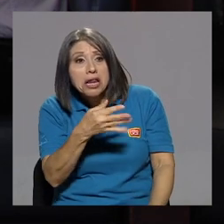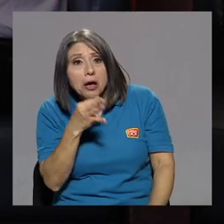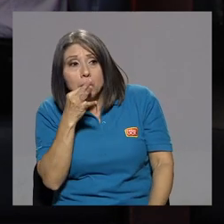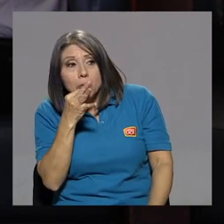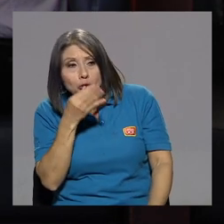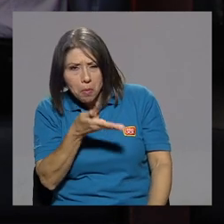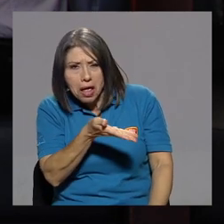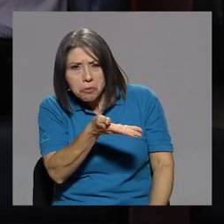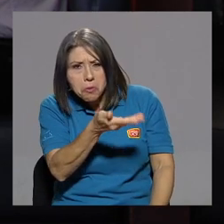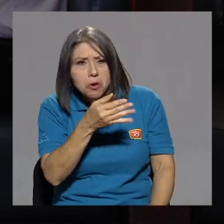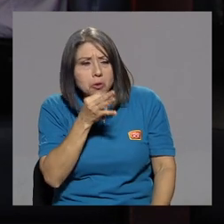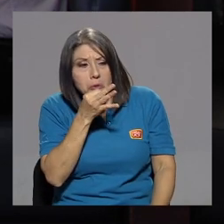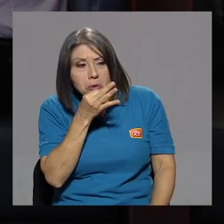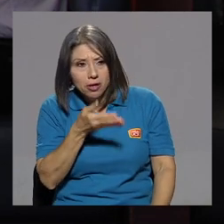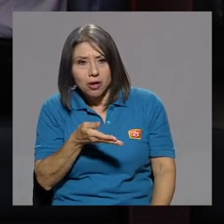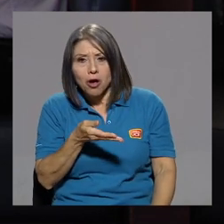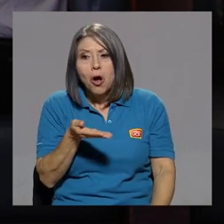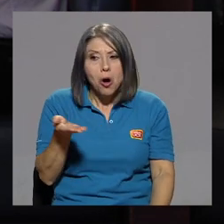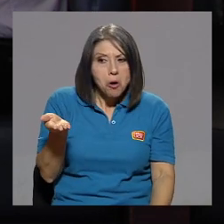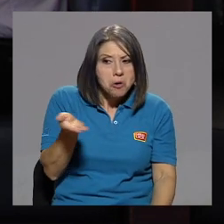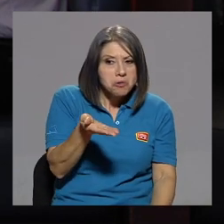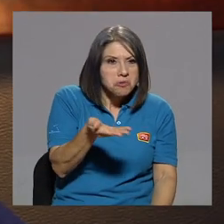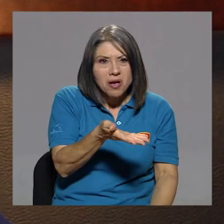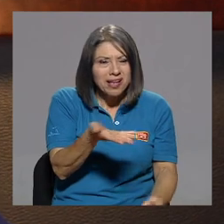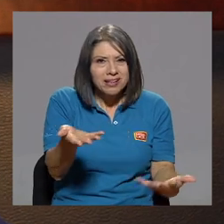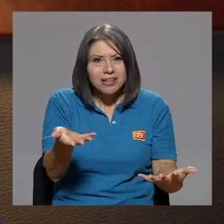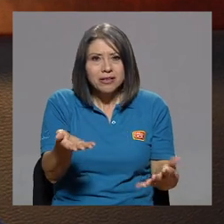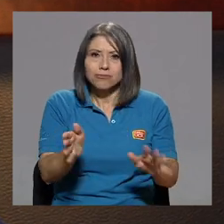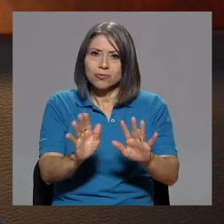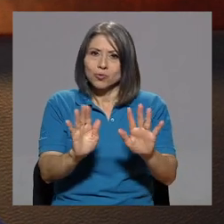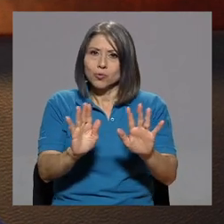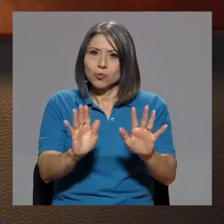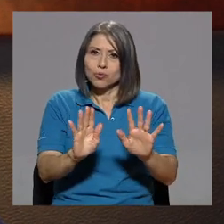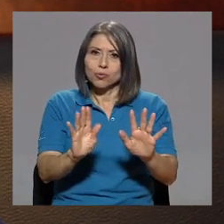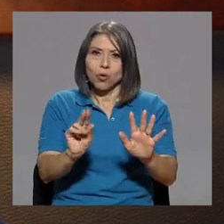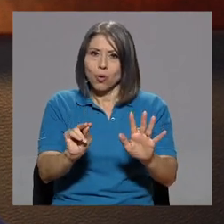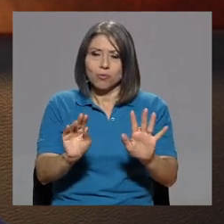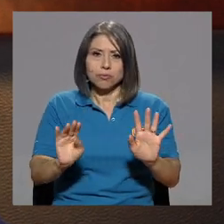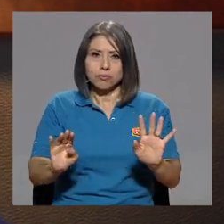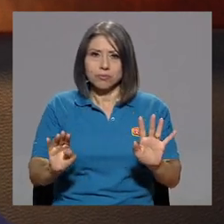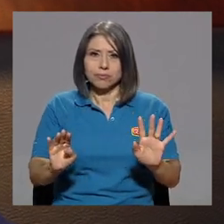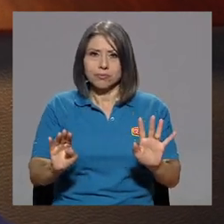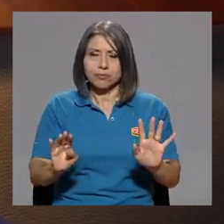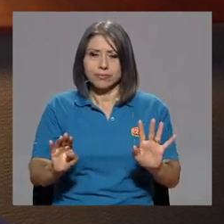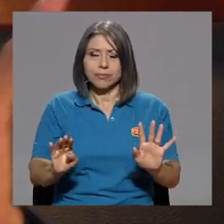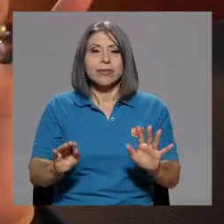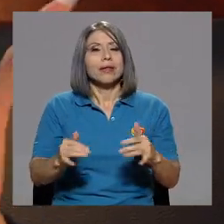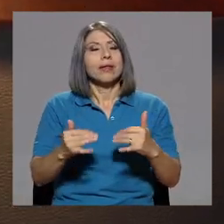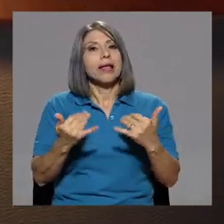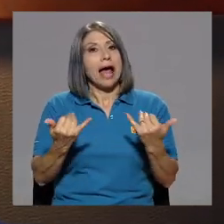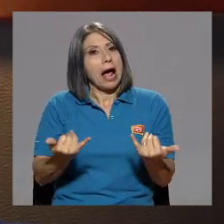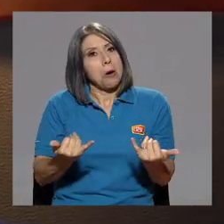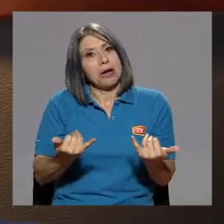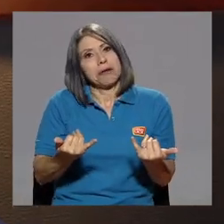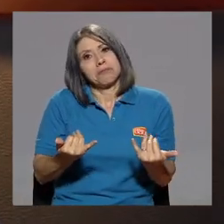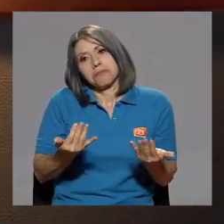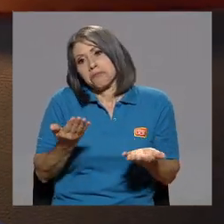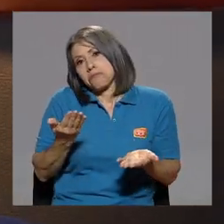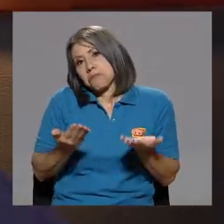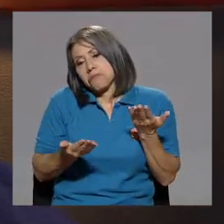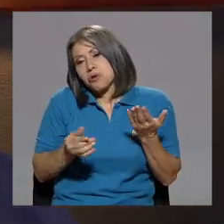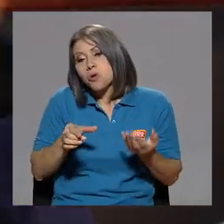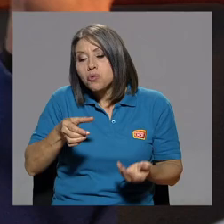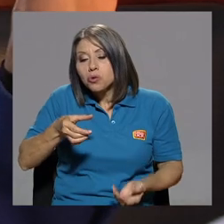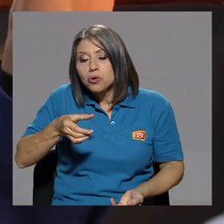o una cochinada de esas, ¿verdad? No. No, ahora, que se tomen un